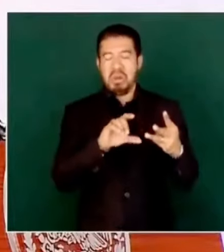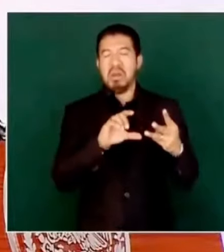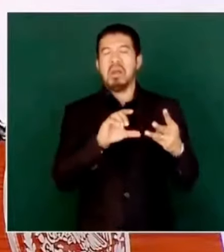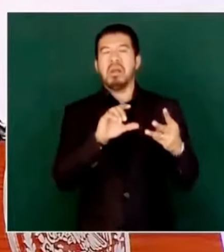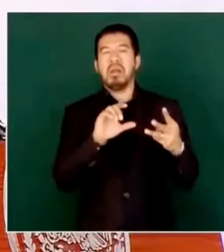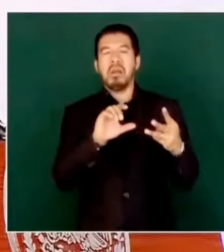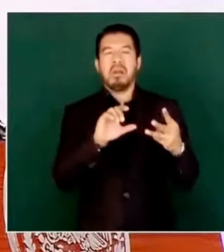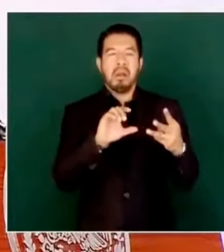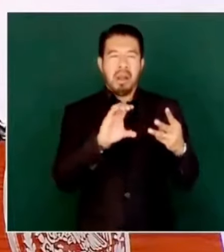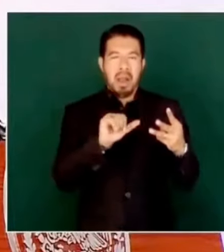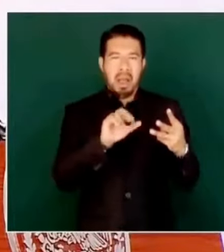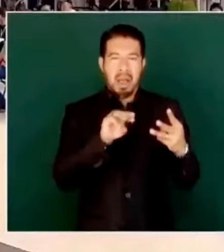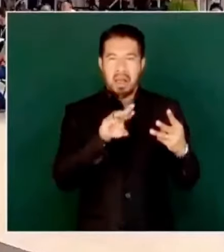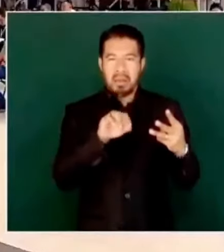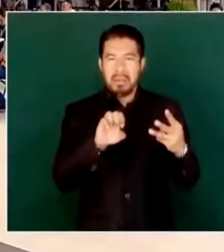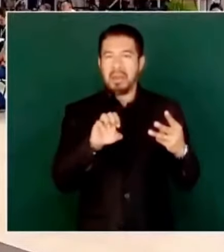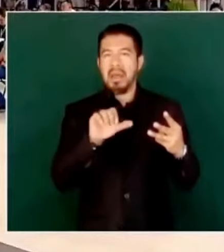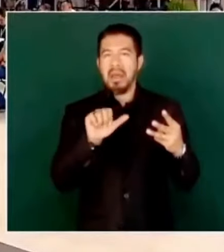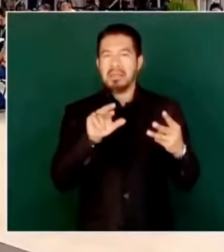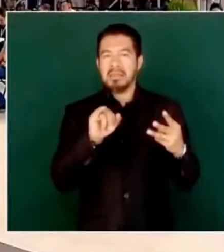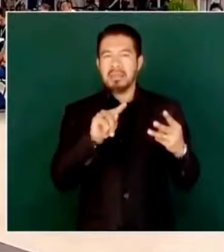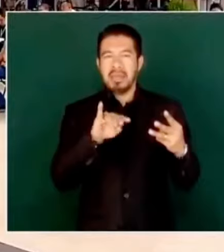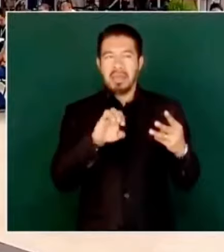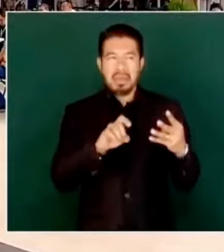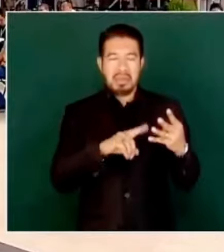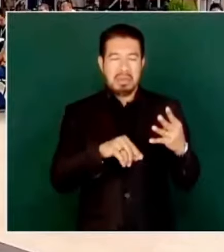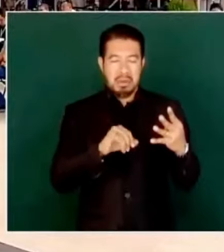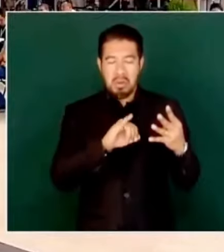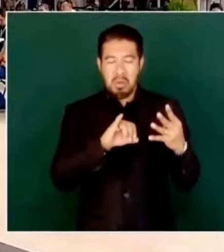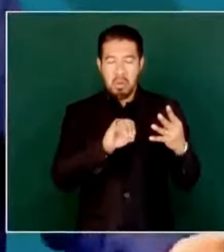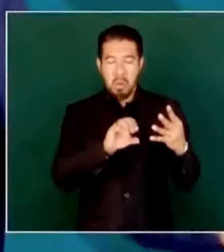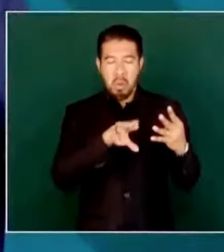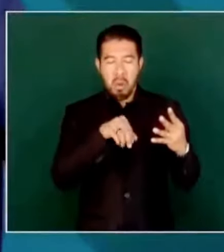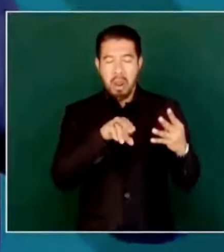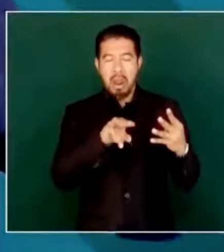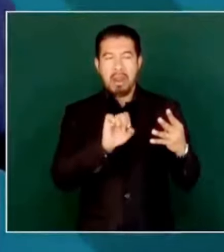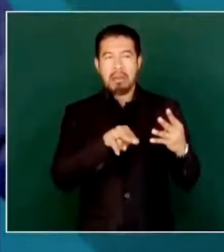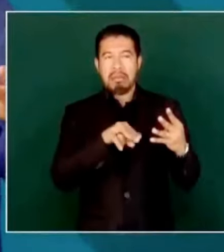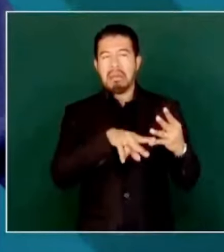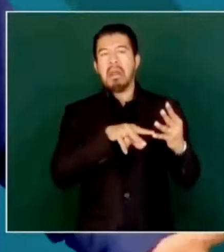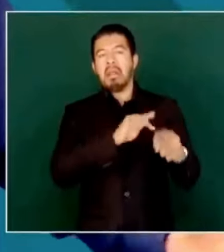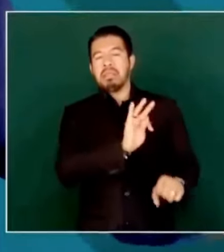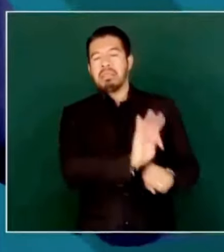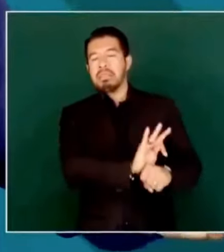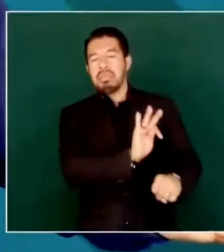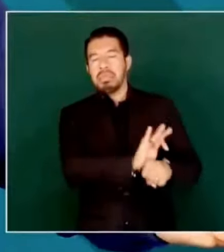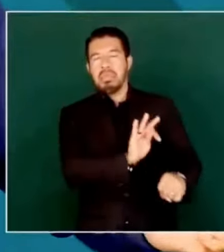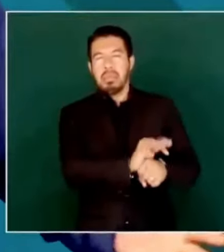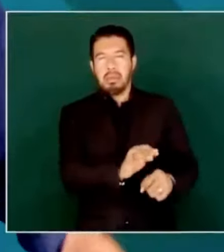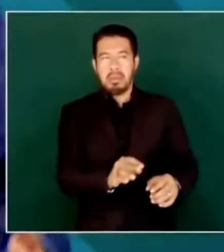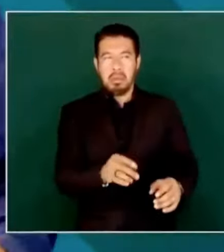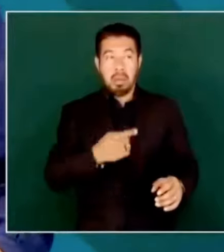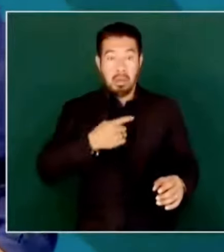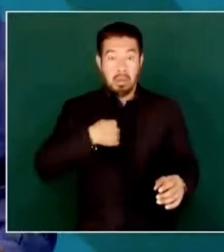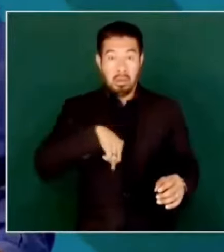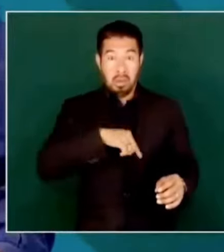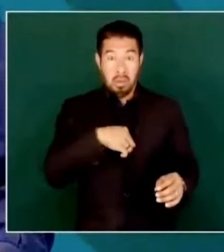todos. Y además decirles que nosotros no somos represores,